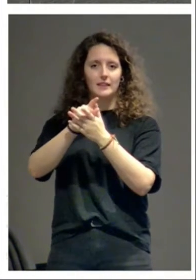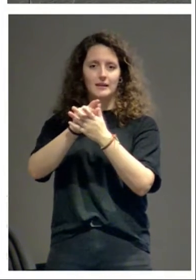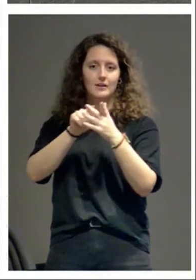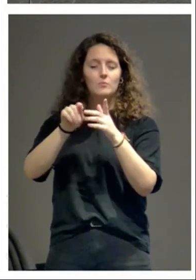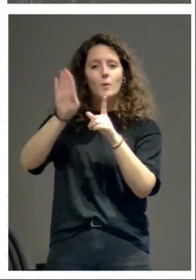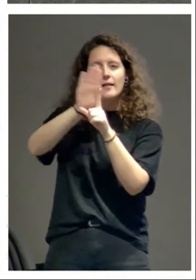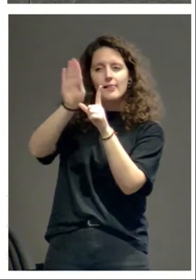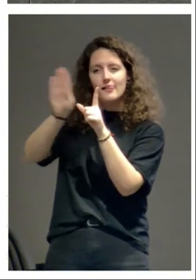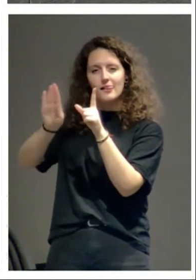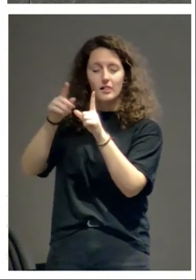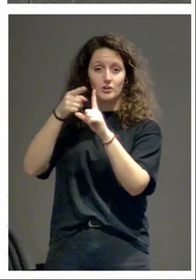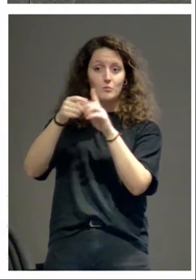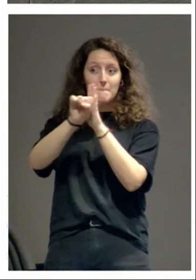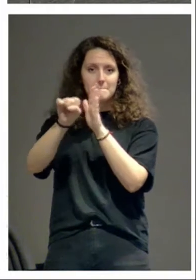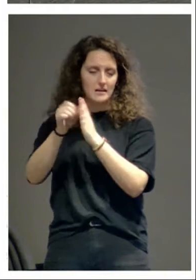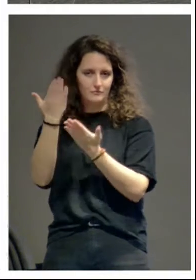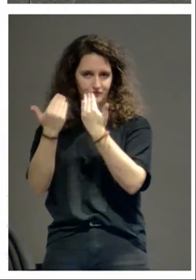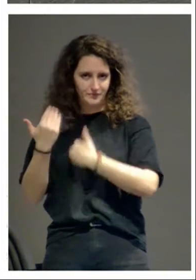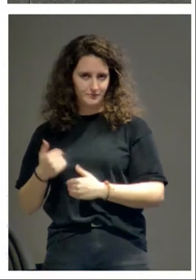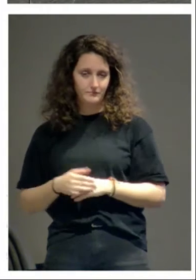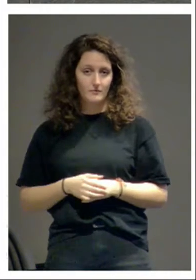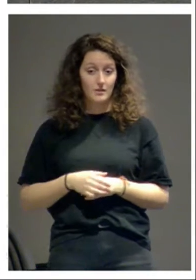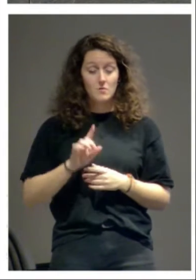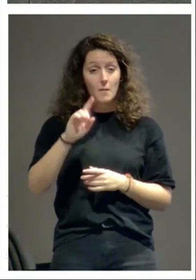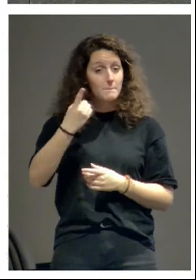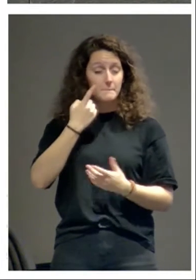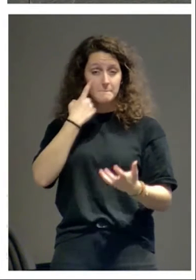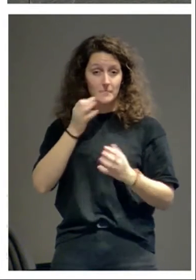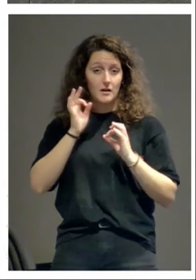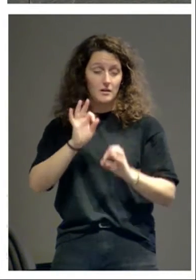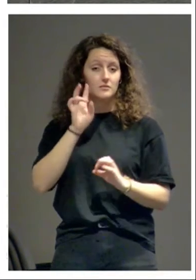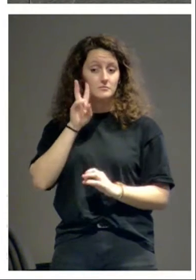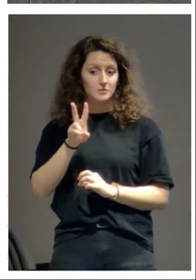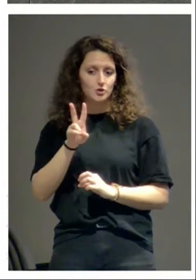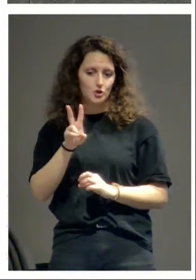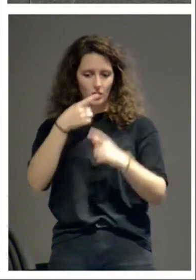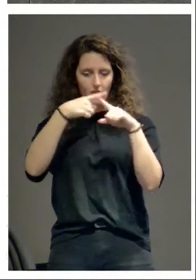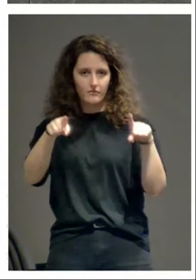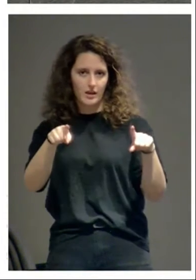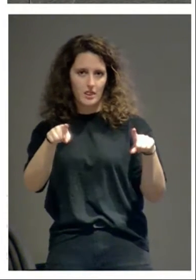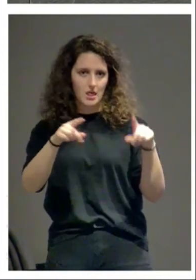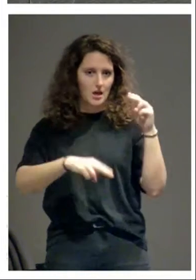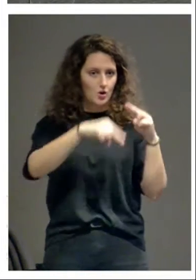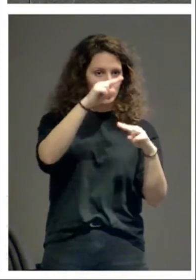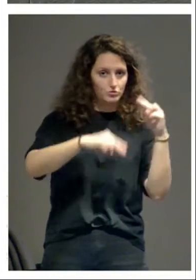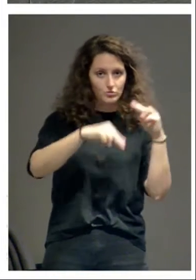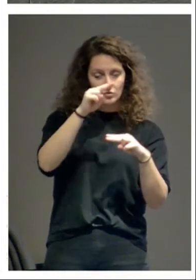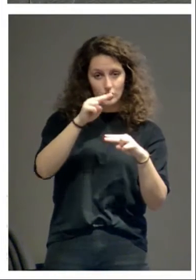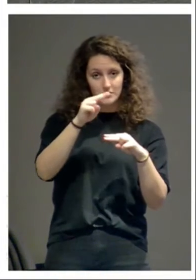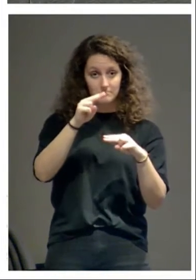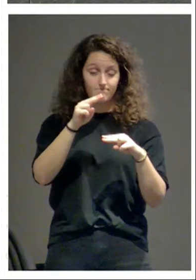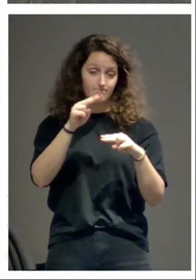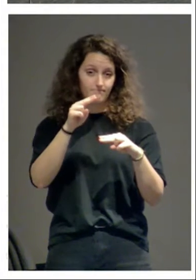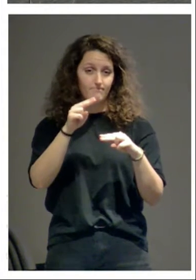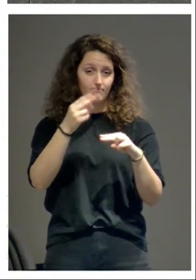huellas. O sea que aquella primera impresión que teníamos de la diferencia de constructores entre quienes habían